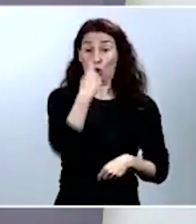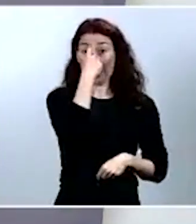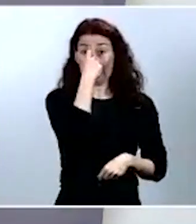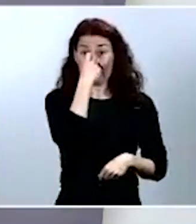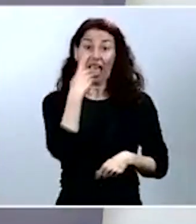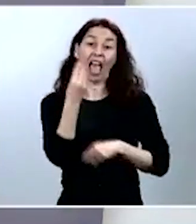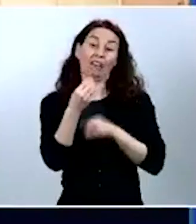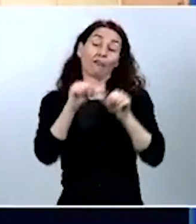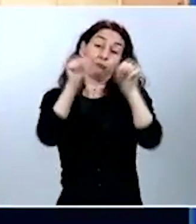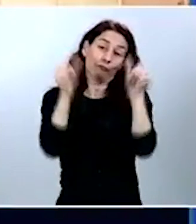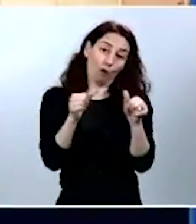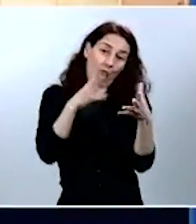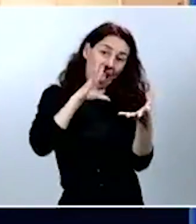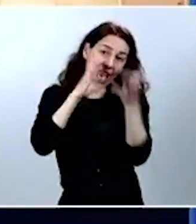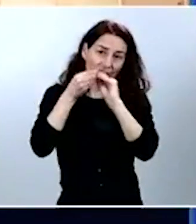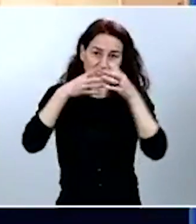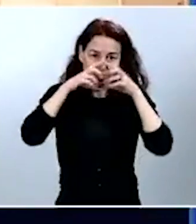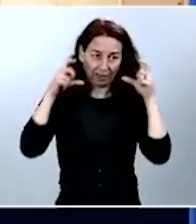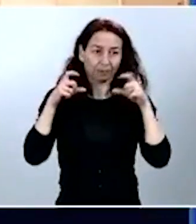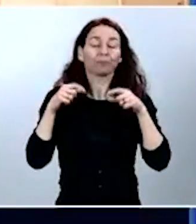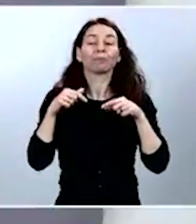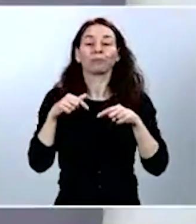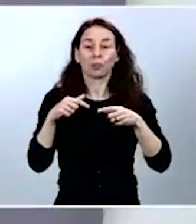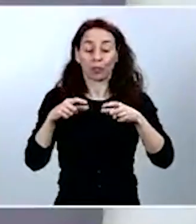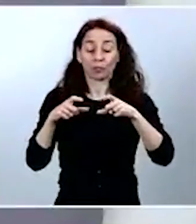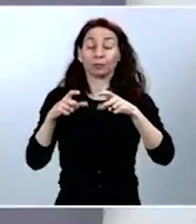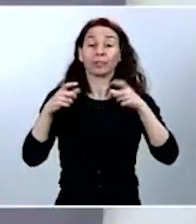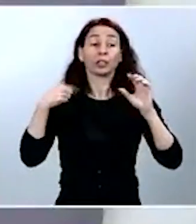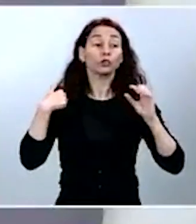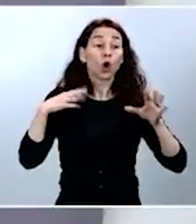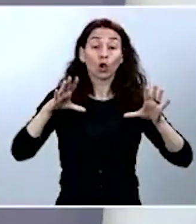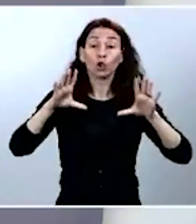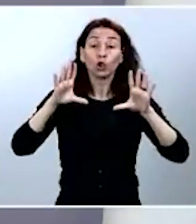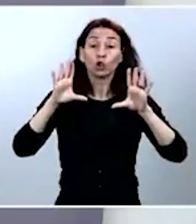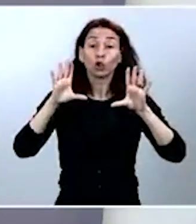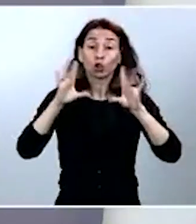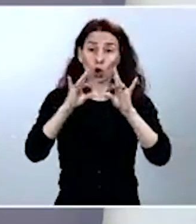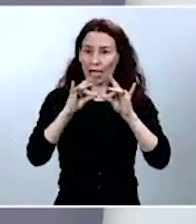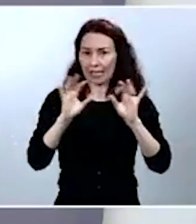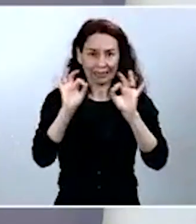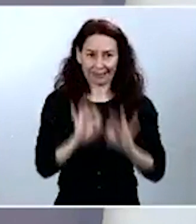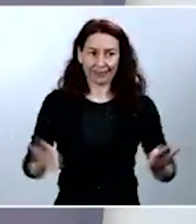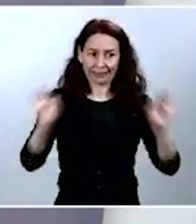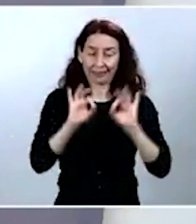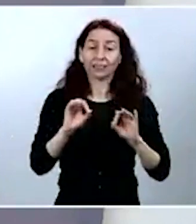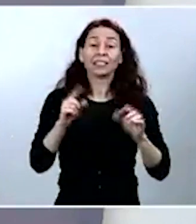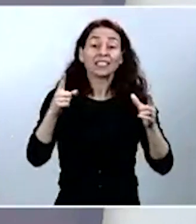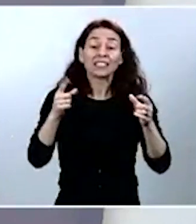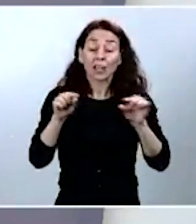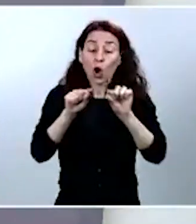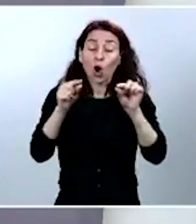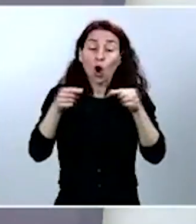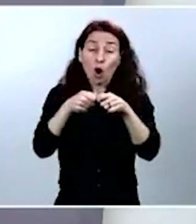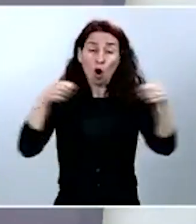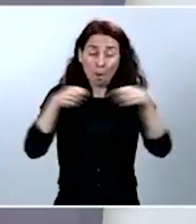está arriba y te lo pones arriba. No hay que tocarla como he hecho yo. Normalmente se tiene que coger de aquí, ¿verdad? Y entonces te la